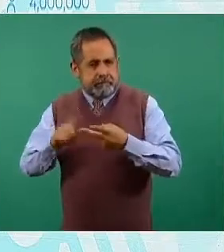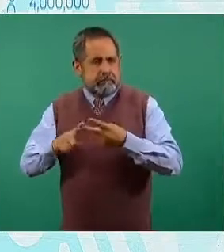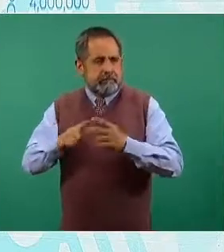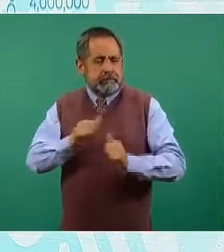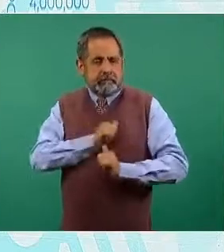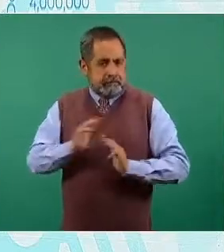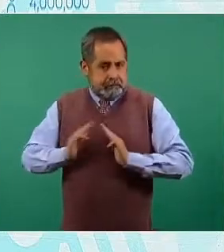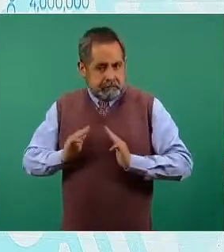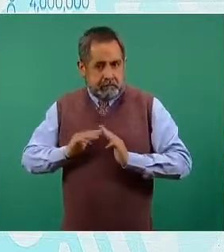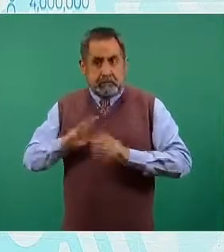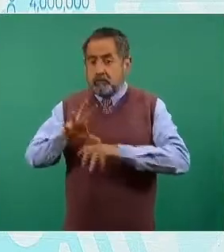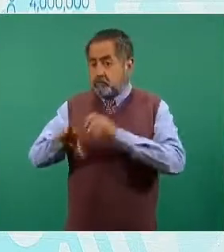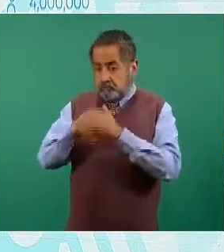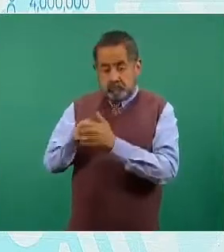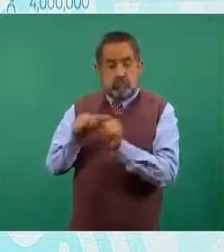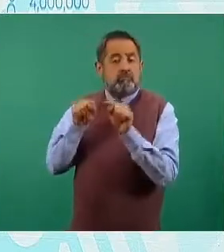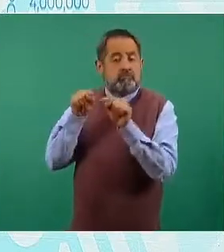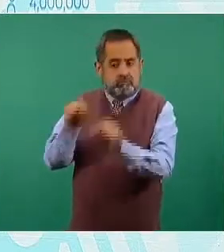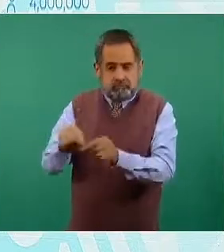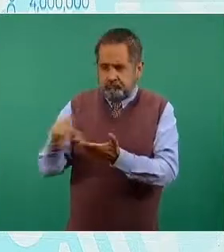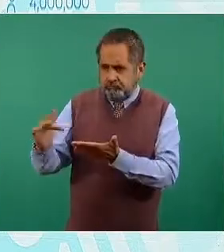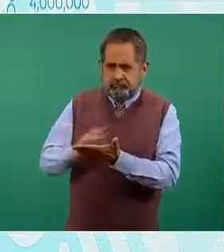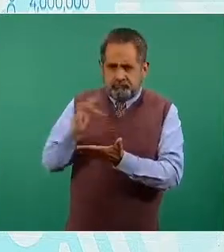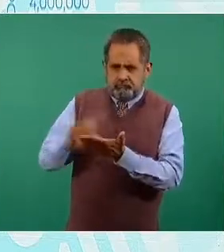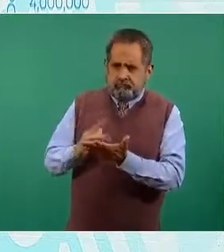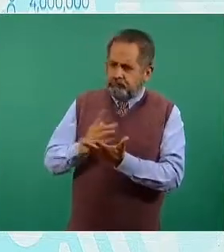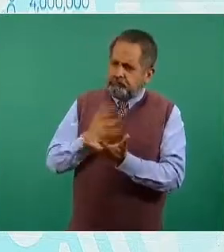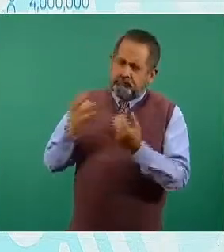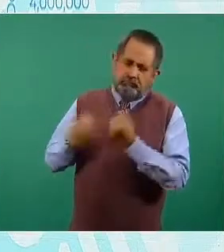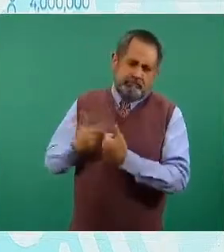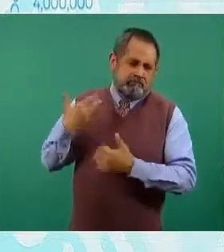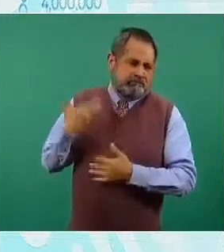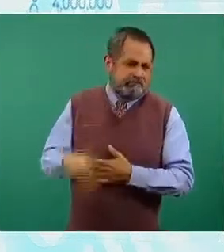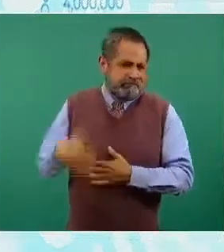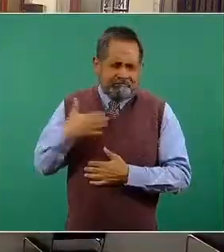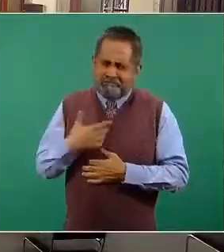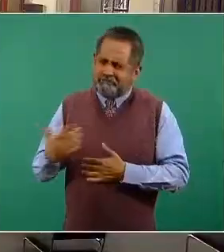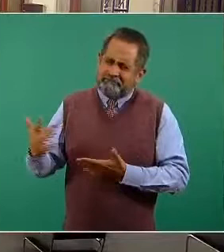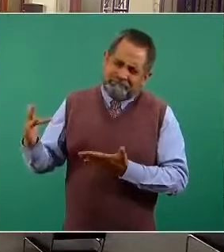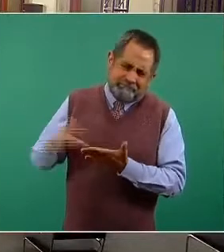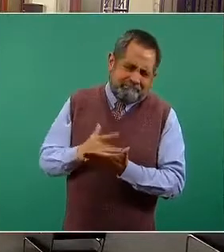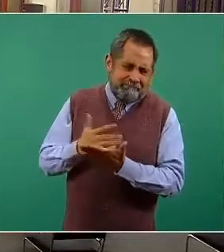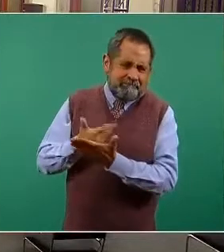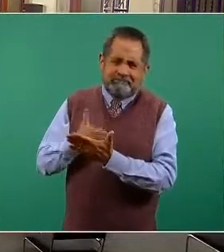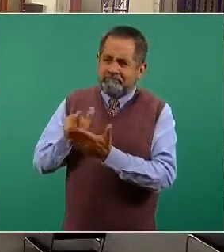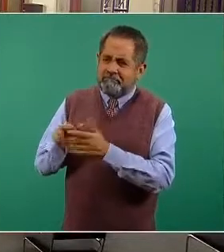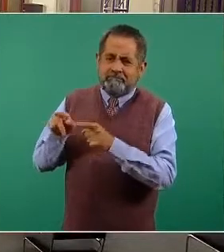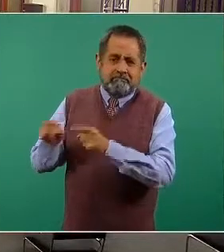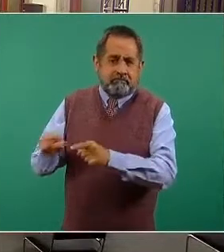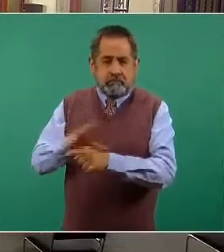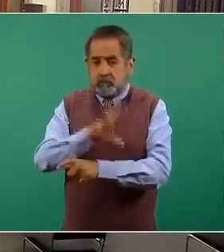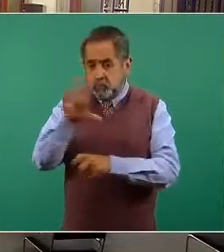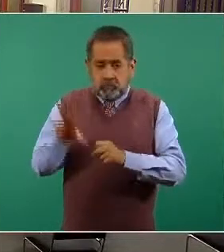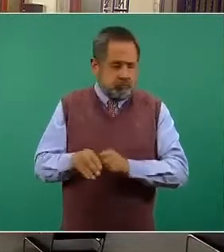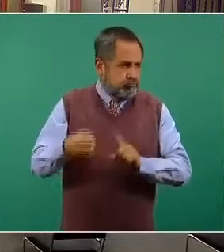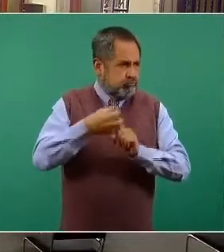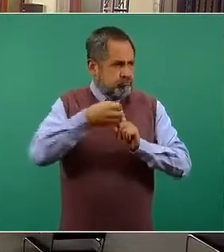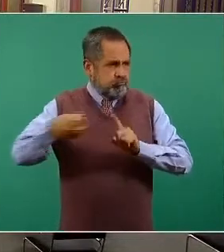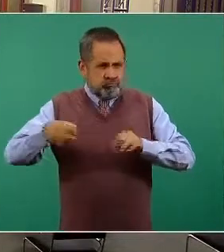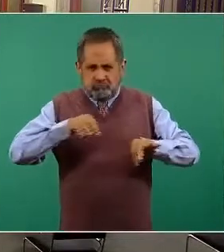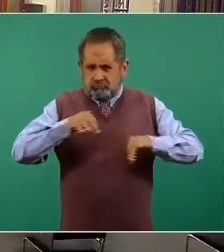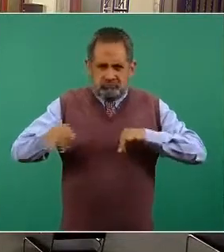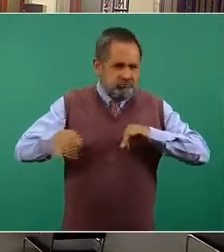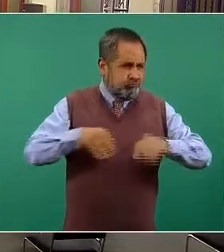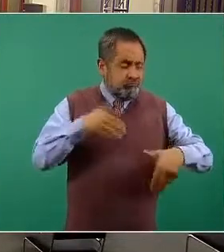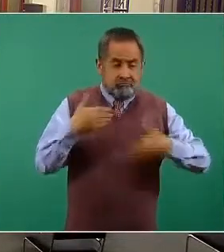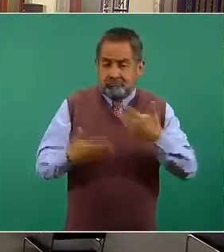y todo el apoyo y acompañamiento que nos dan nuestras heroicas Fuerzas Armadas en toda la logística. La logística